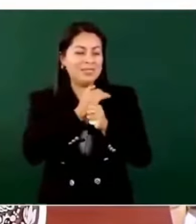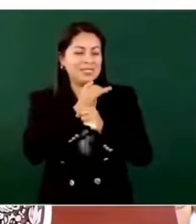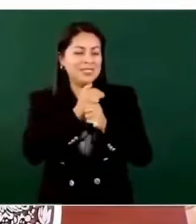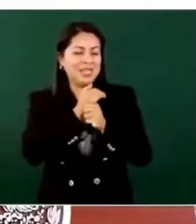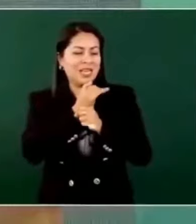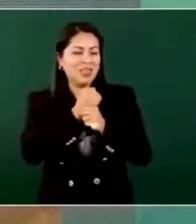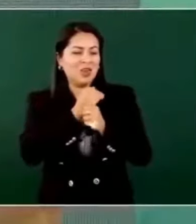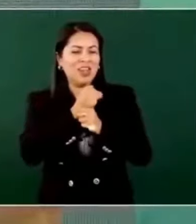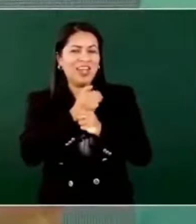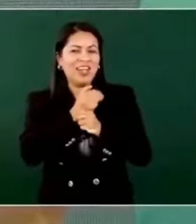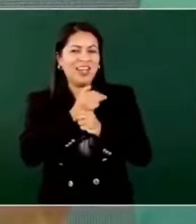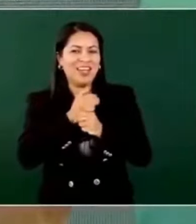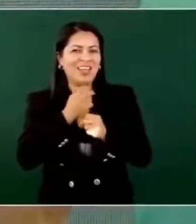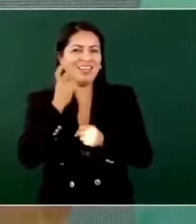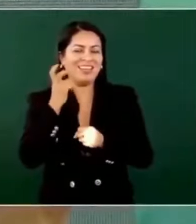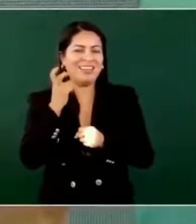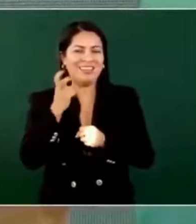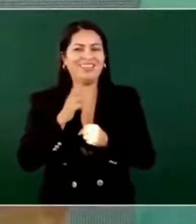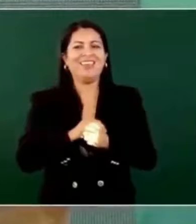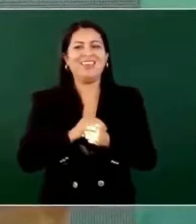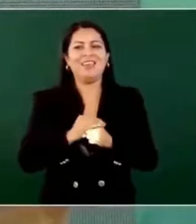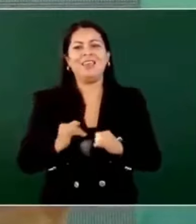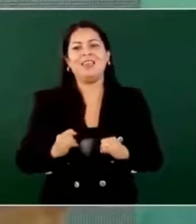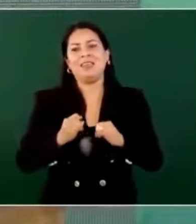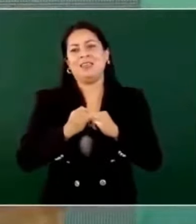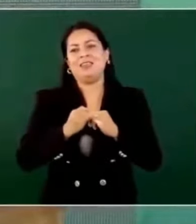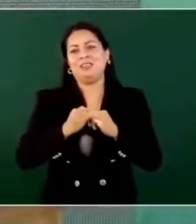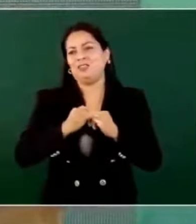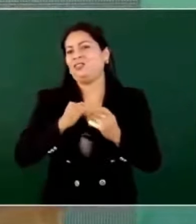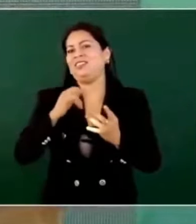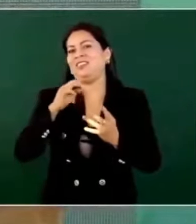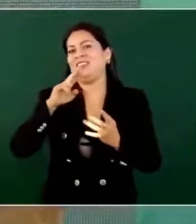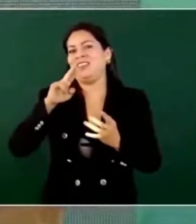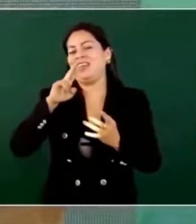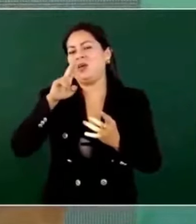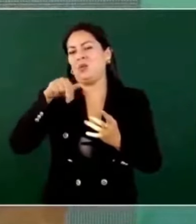en el Instituto de Ingeniería de la UNAM.